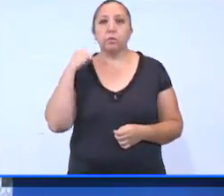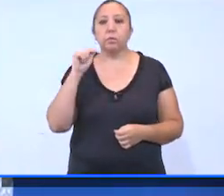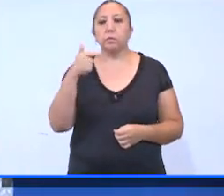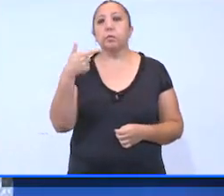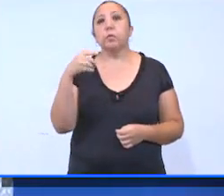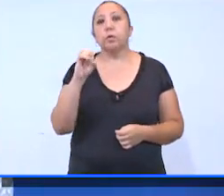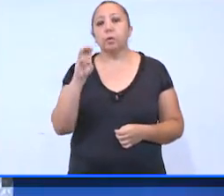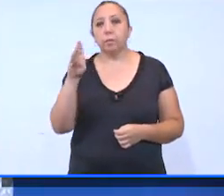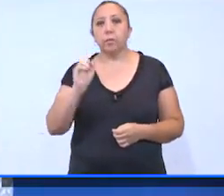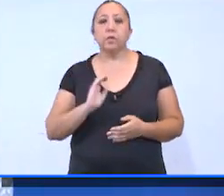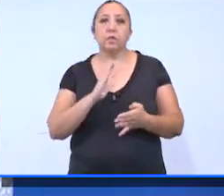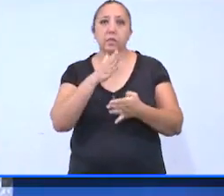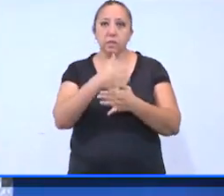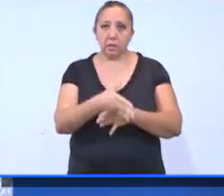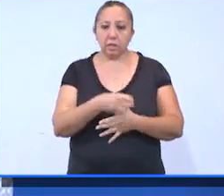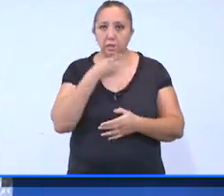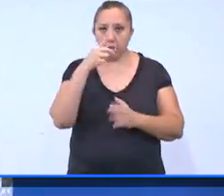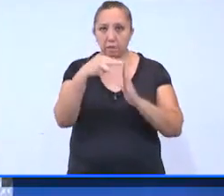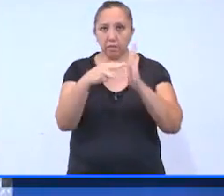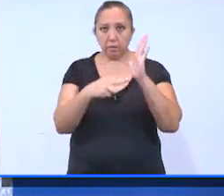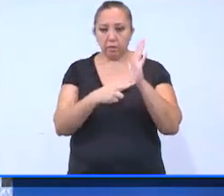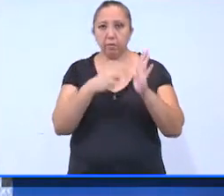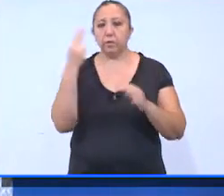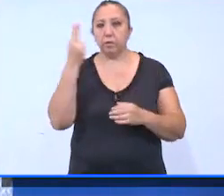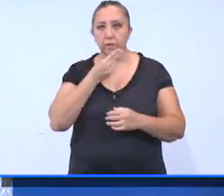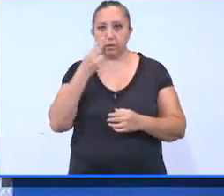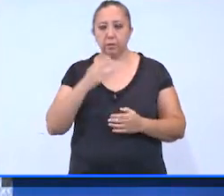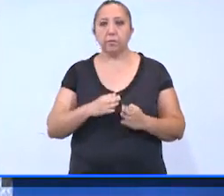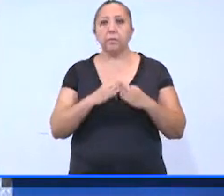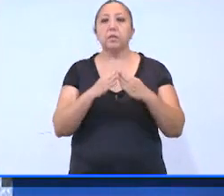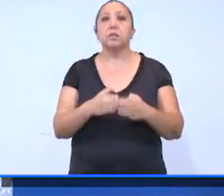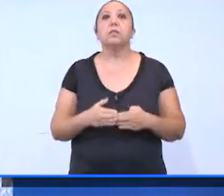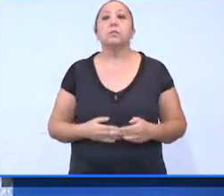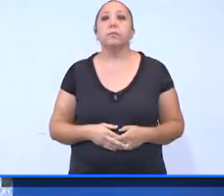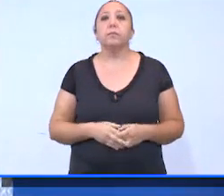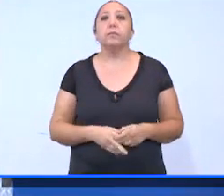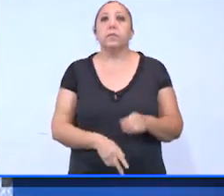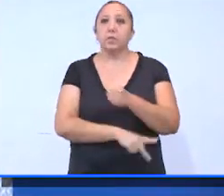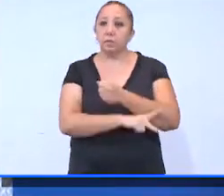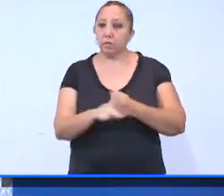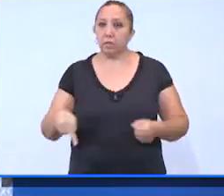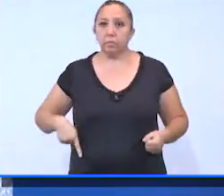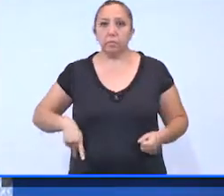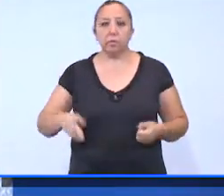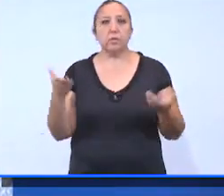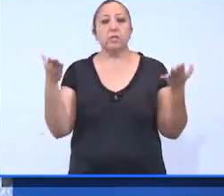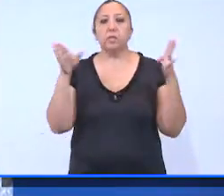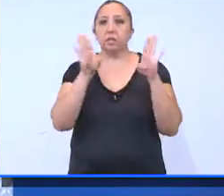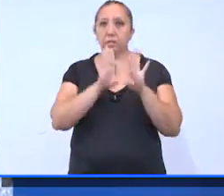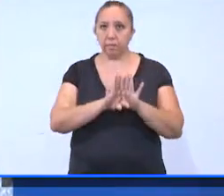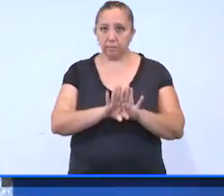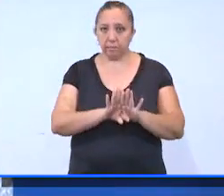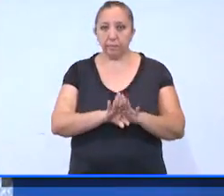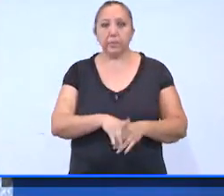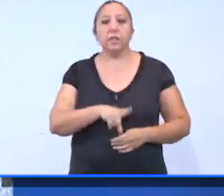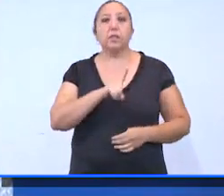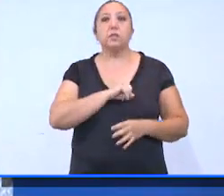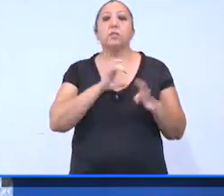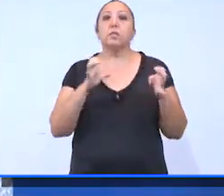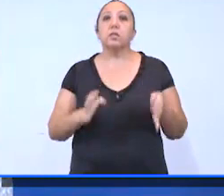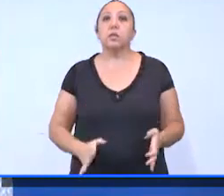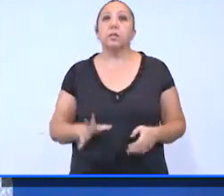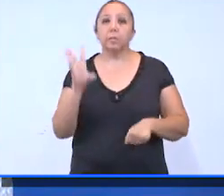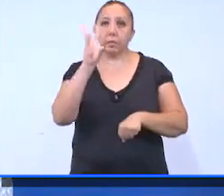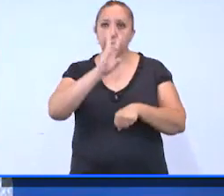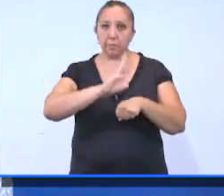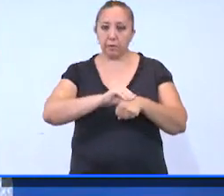para poder acceder a los protocolos necesarios de la navegación. Las playas públicas se mantendrán cerradas y solo estará permitido